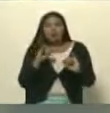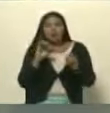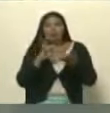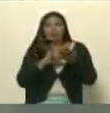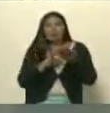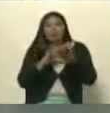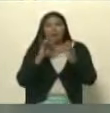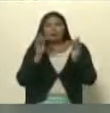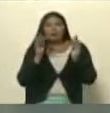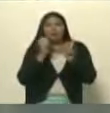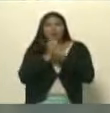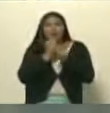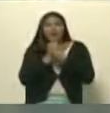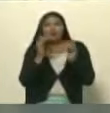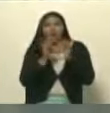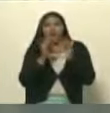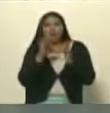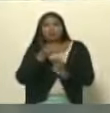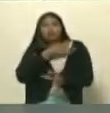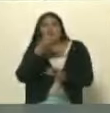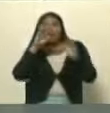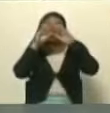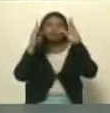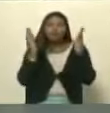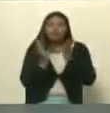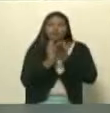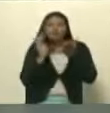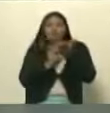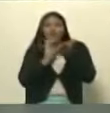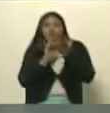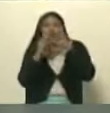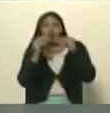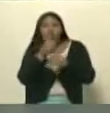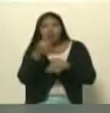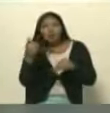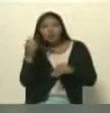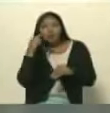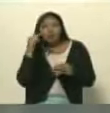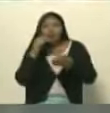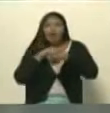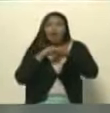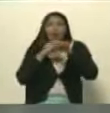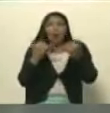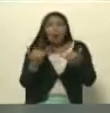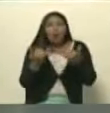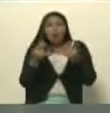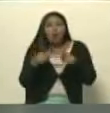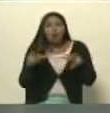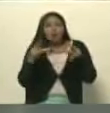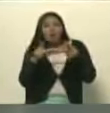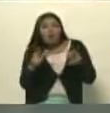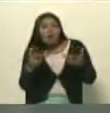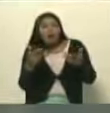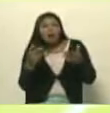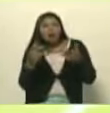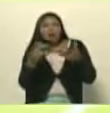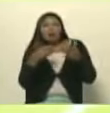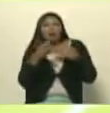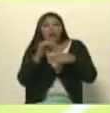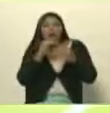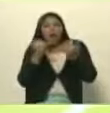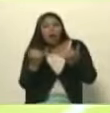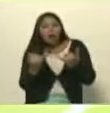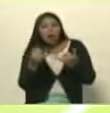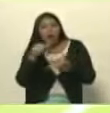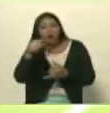trabajando en las redes sociales, en este mundo digital, a todos aquellos que están a esta hora en las estaciones, en mecedores, hoy